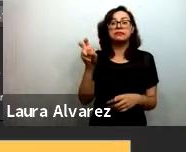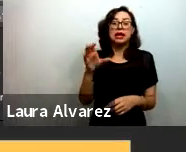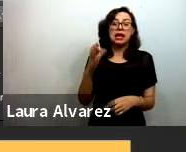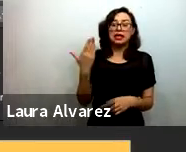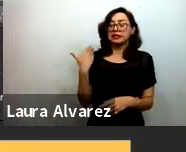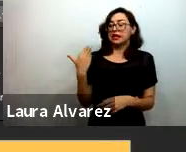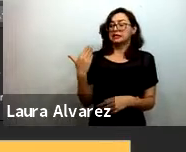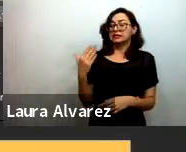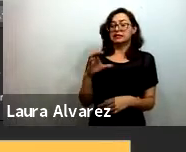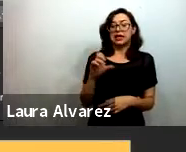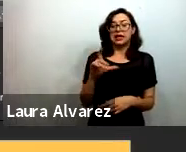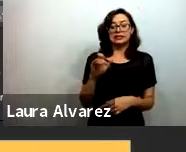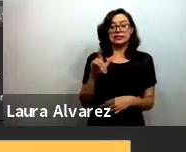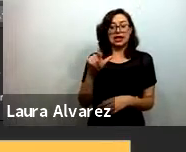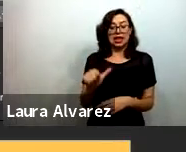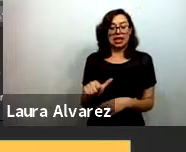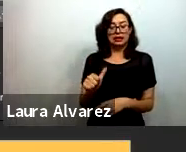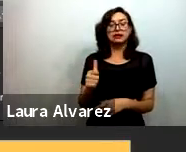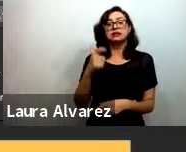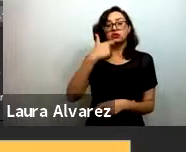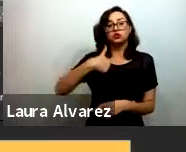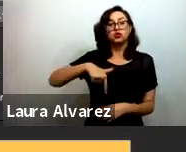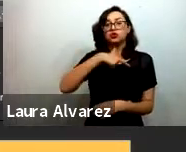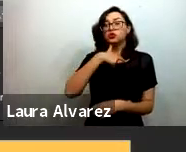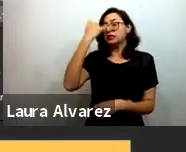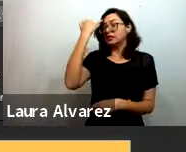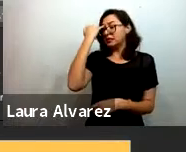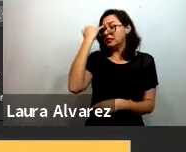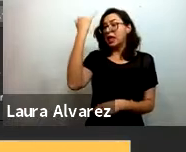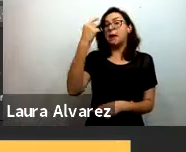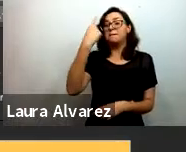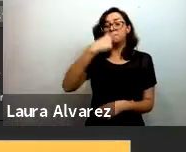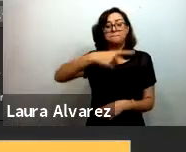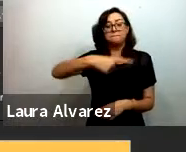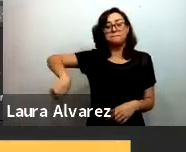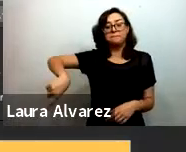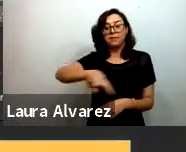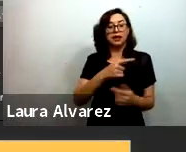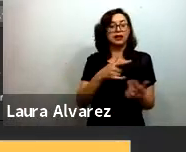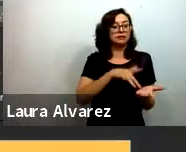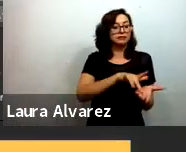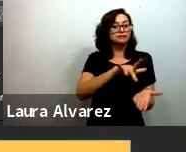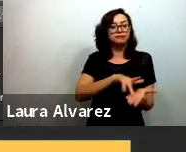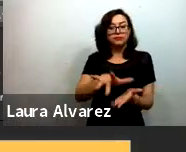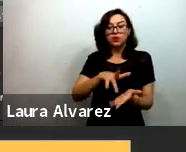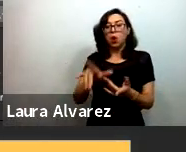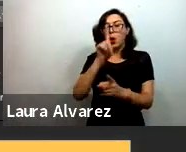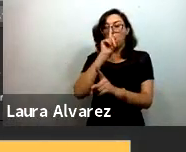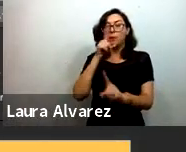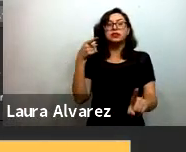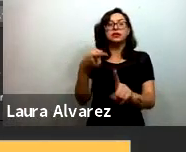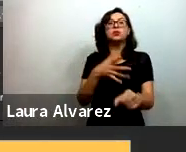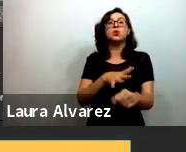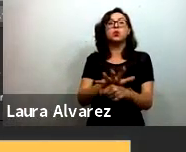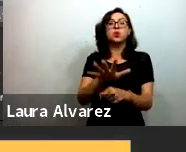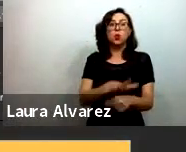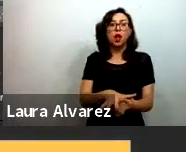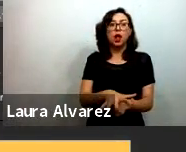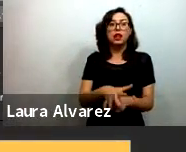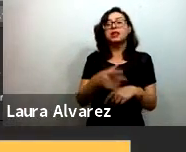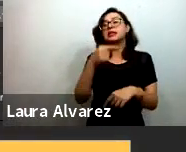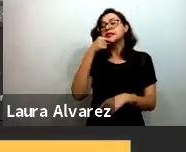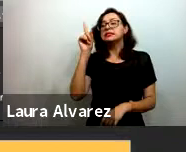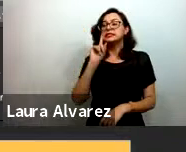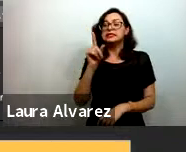una iniciativa ciudadana de incidencia impacto colectivo que compartimos el objetivo de hacer de México un país donde todas las niñas y niños